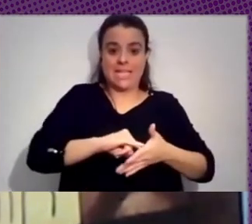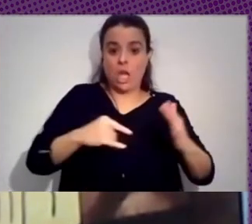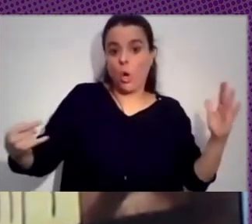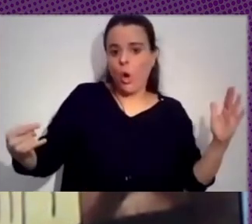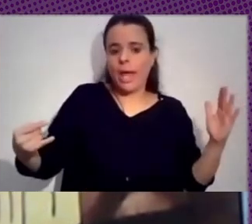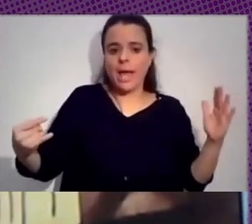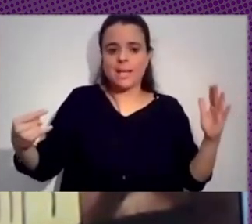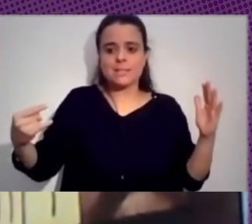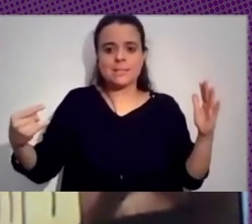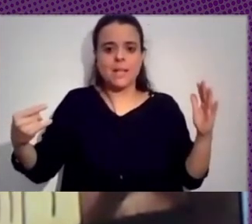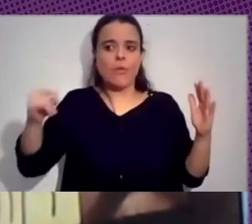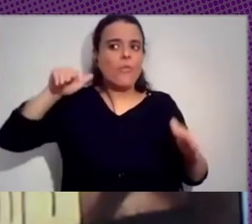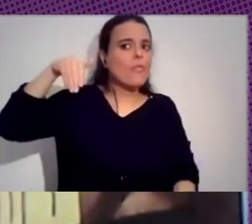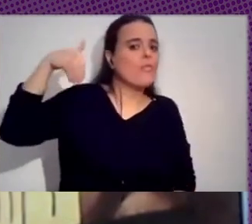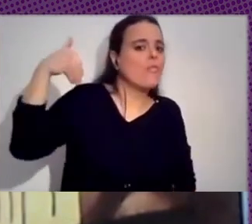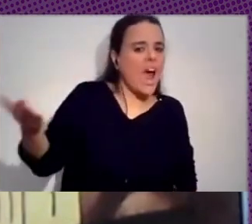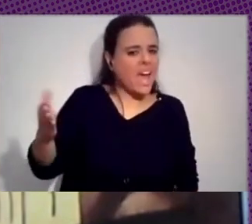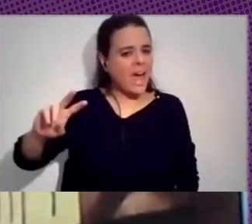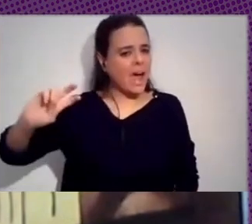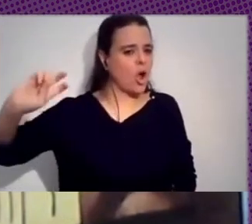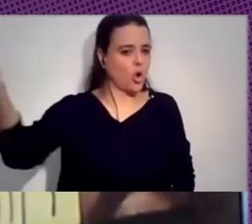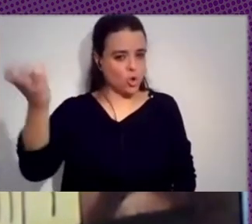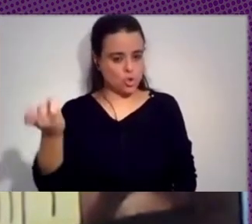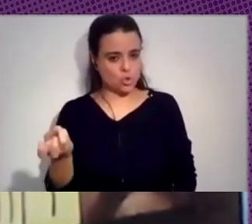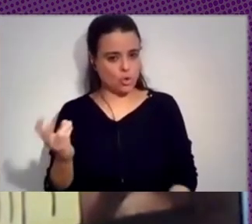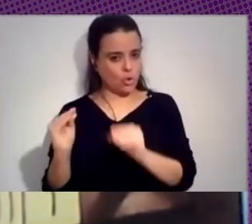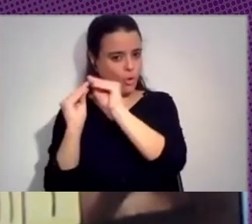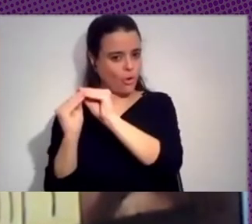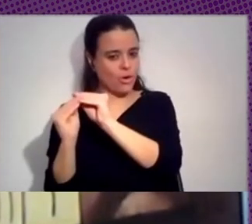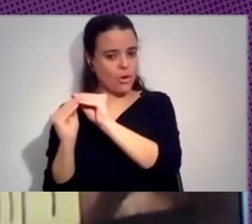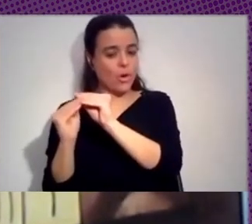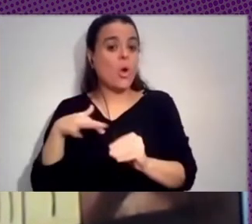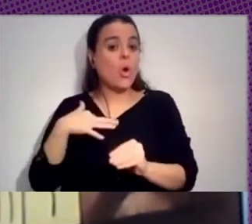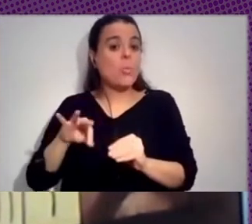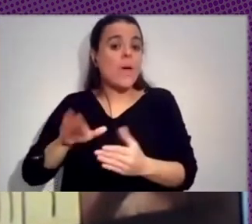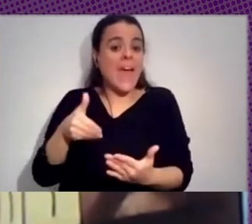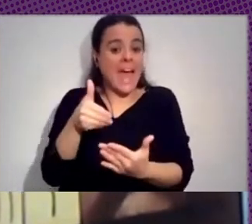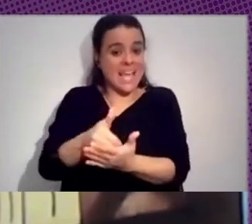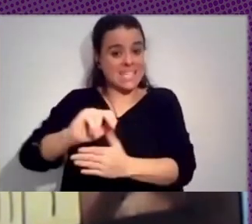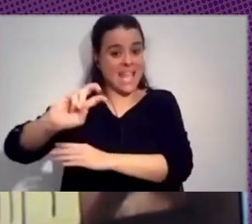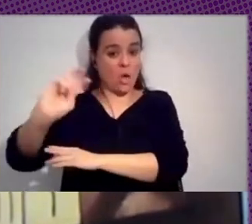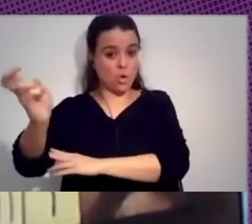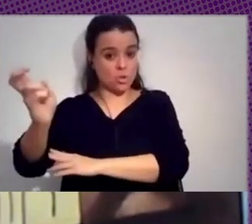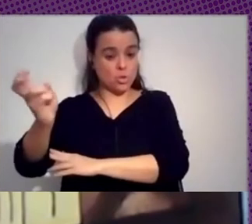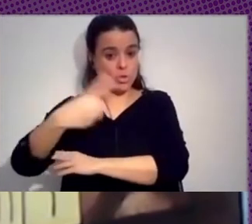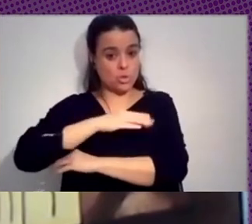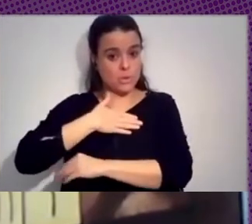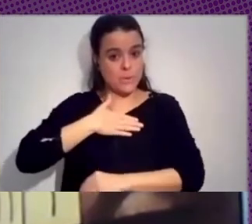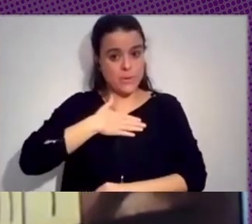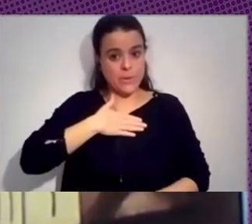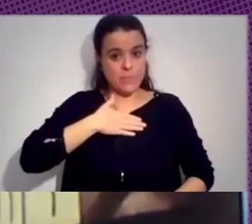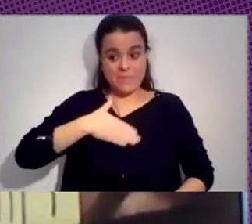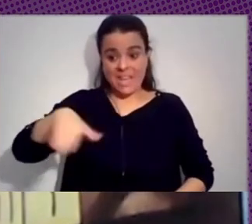miradas, desarrolladas afuera, desarrolladas por otros, desarrolladas incluso por otros, pero sin que podamos entenderlas o sin que podamos